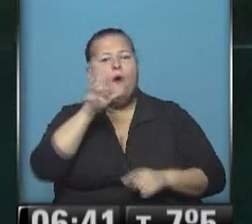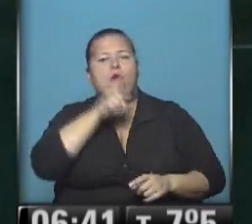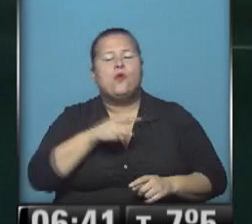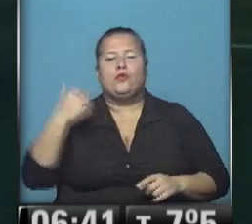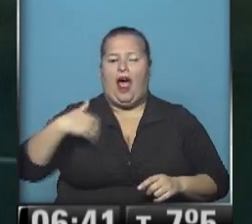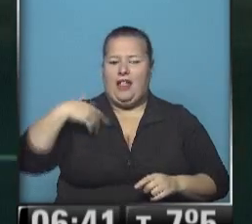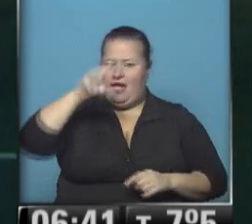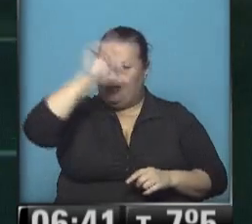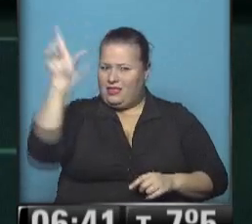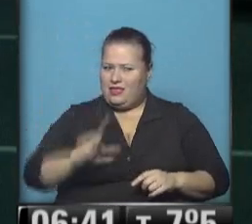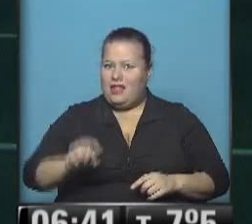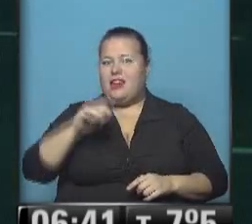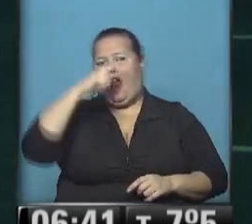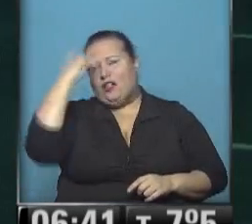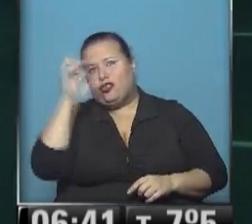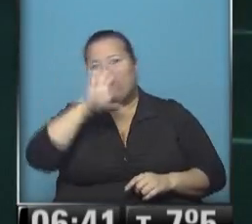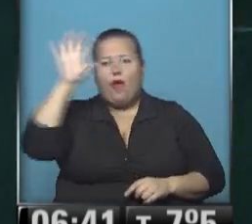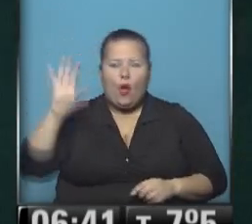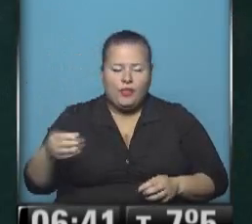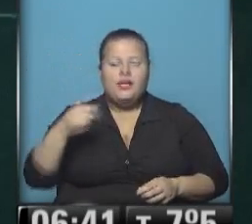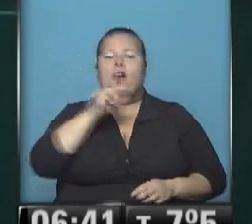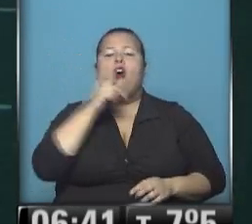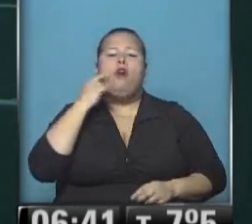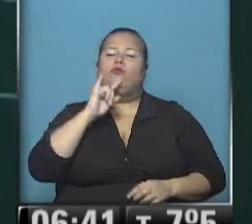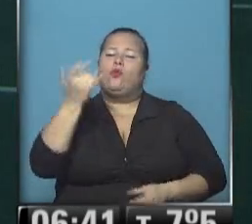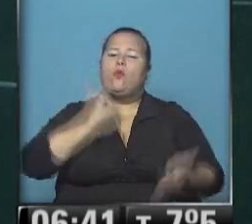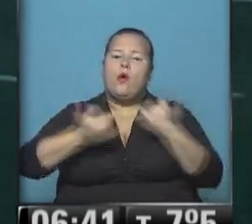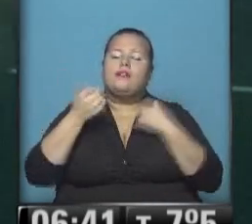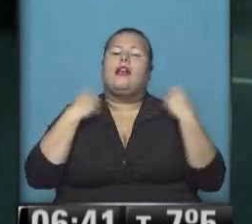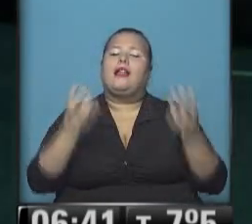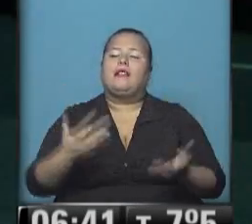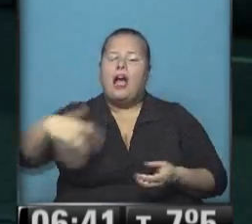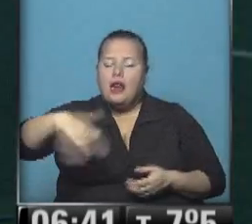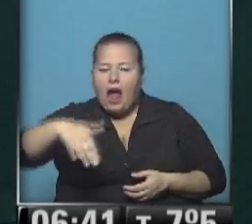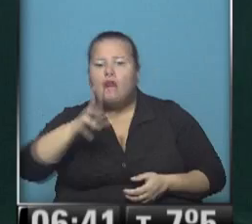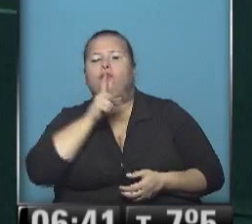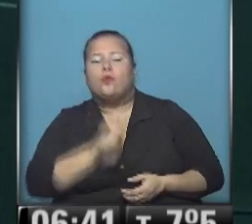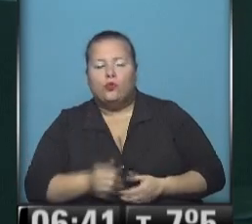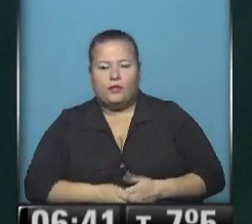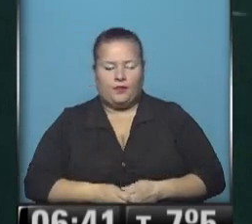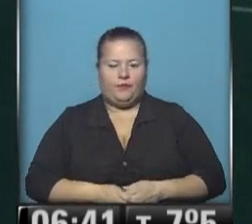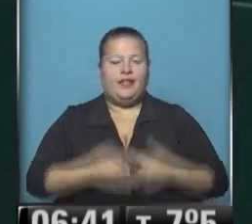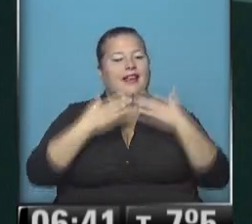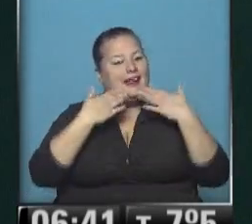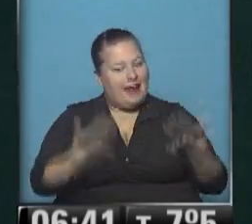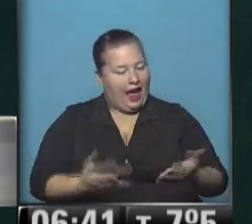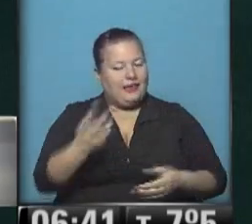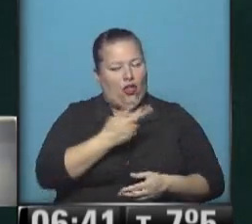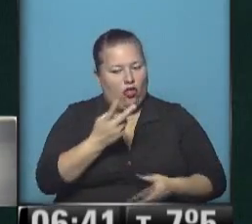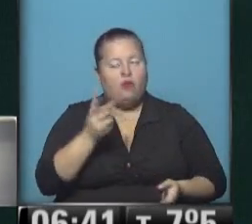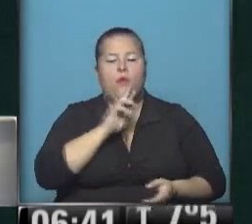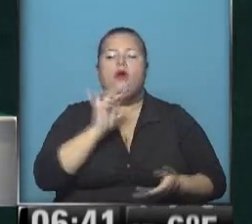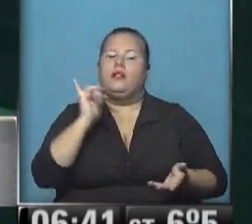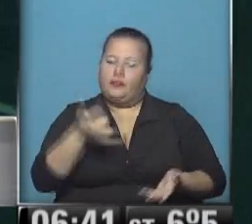nacionales y provinciales? Nery Lucero, contanos el tránsito y el estado de las rutas. Gracias Karina, gracias Nadia.